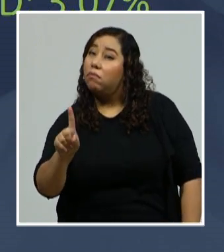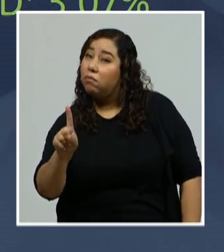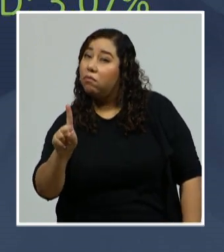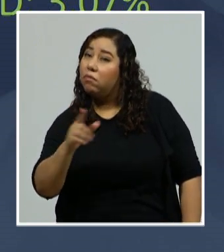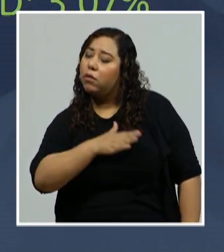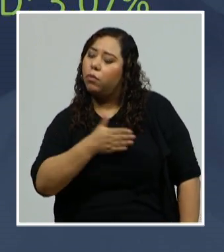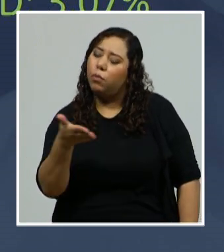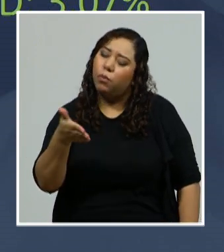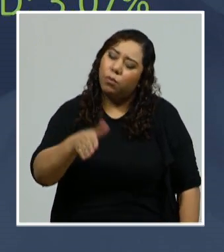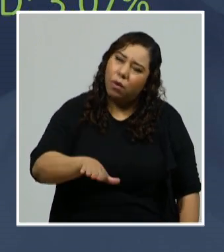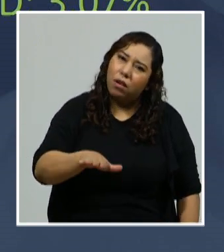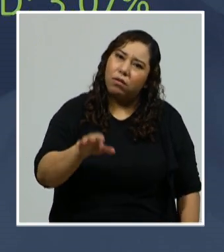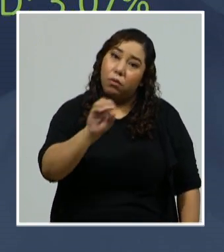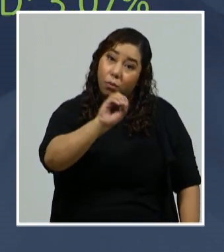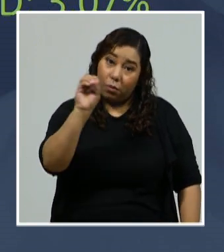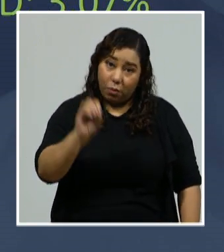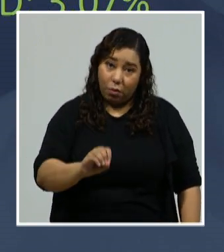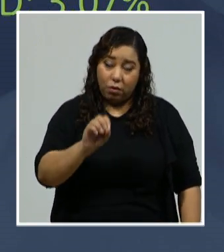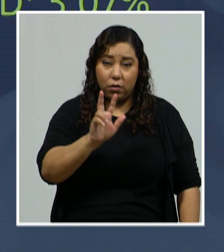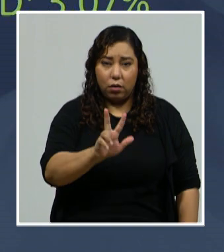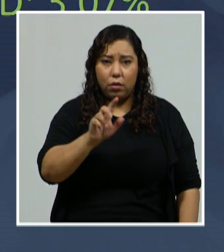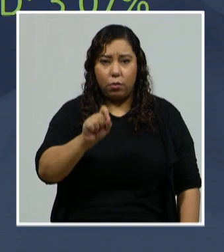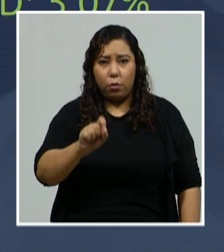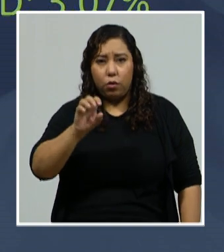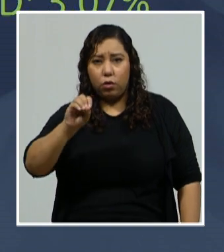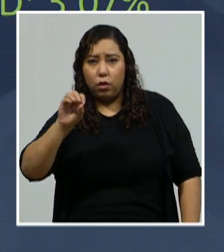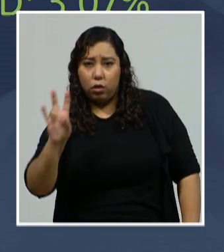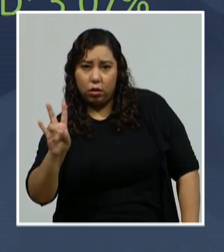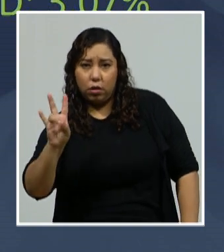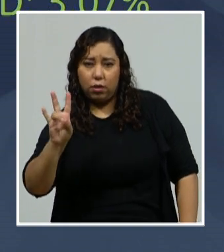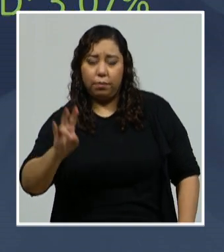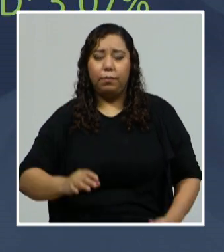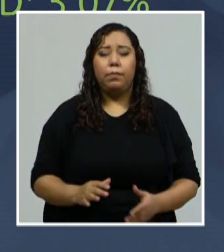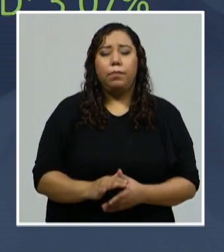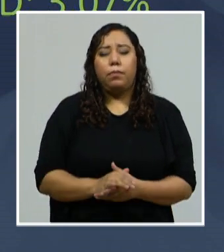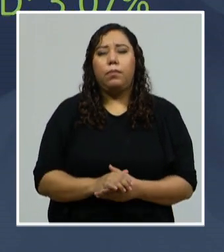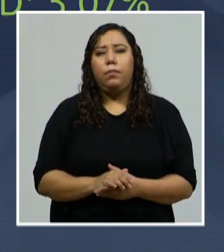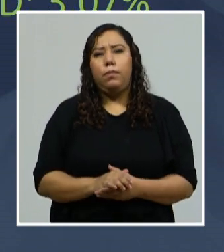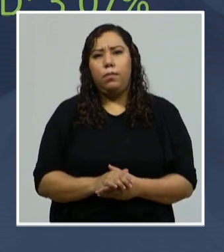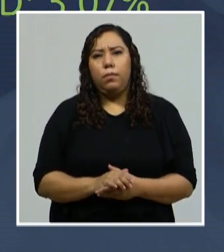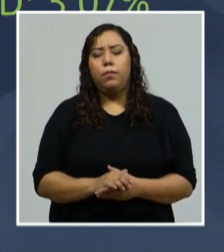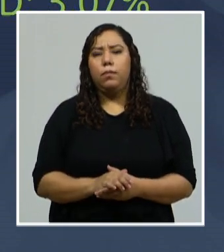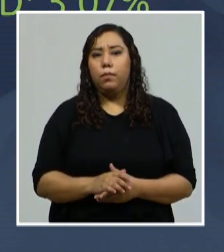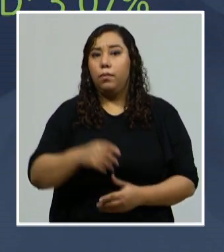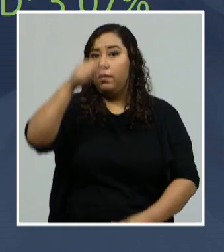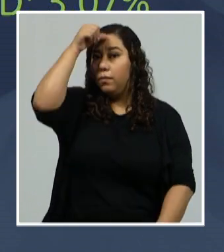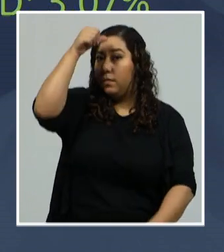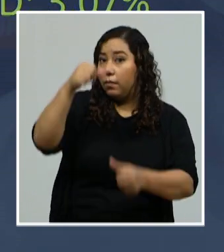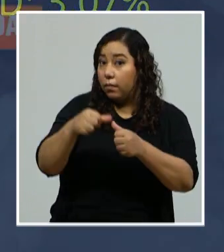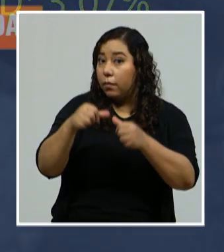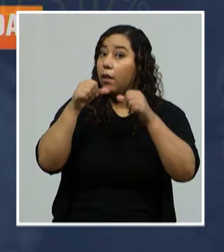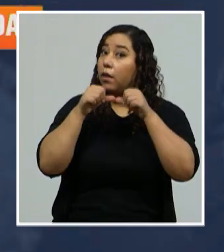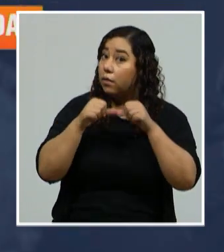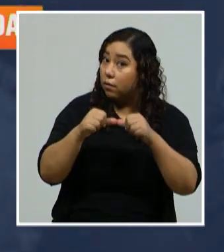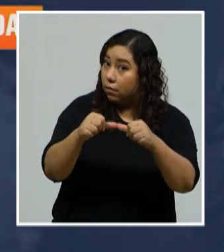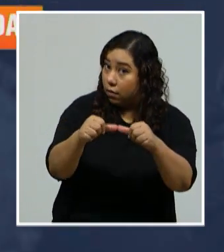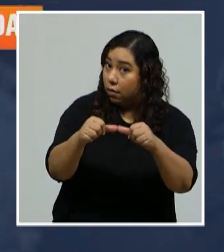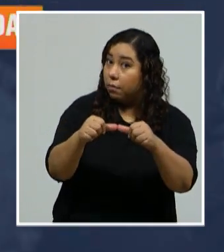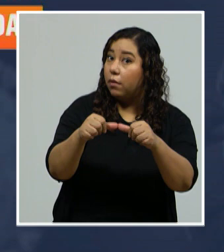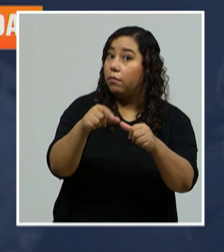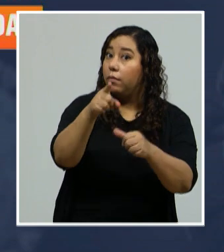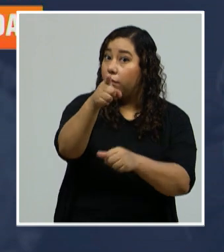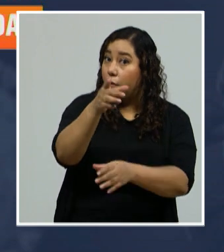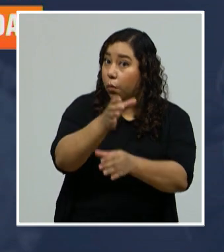tasa de letalidad de 3,07%. Siempre recordamos, hay que tener